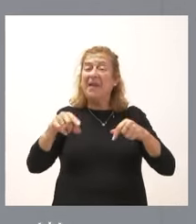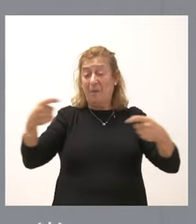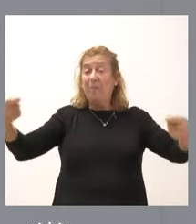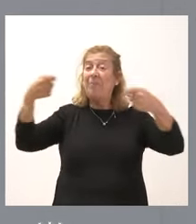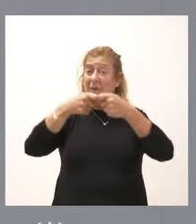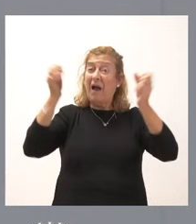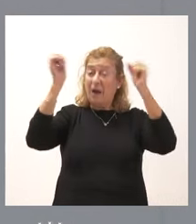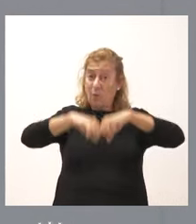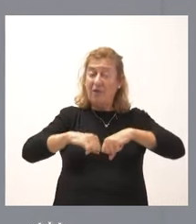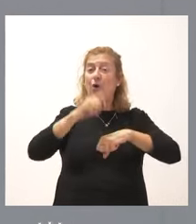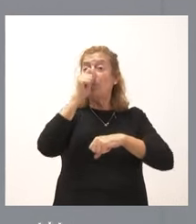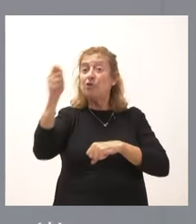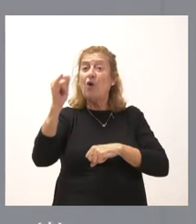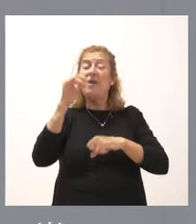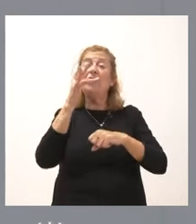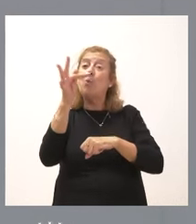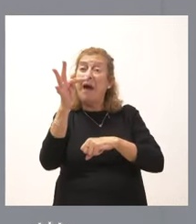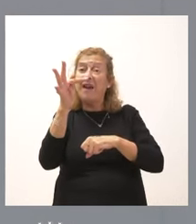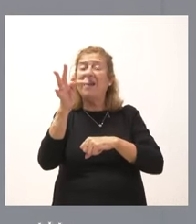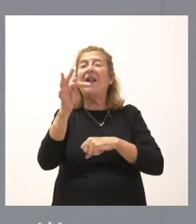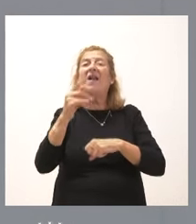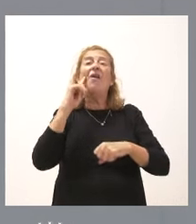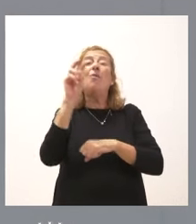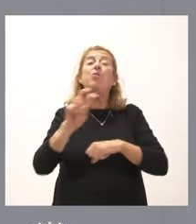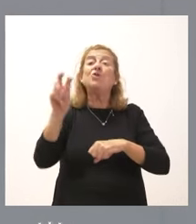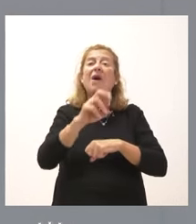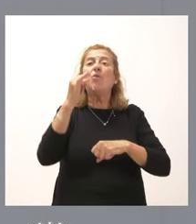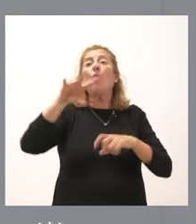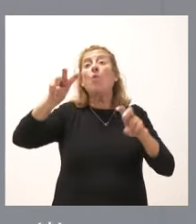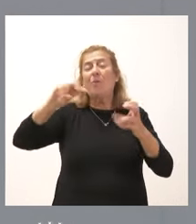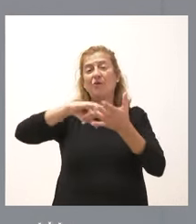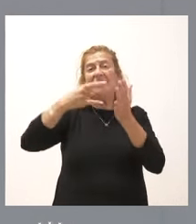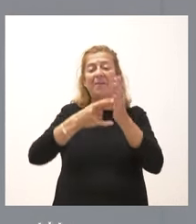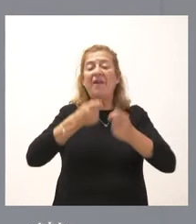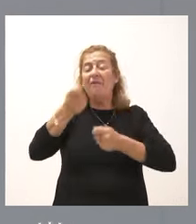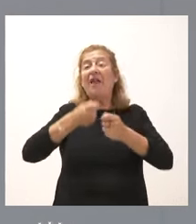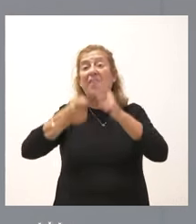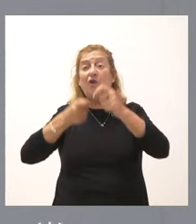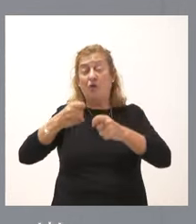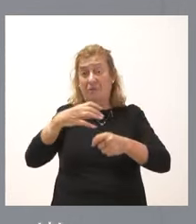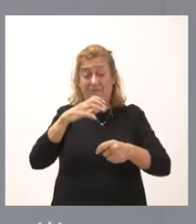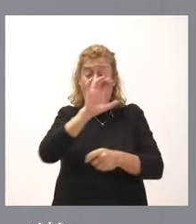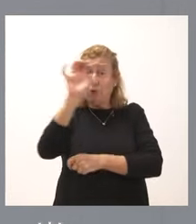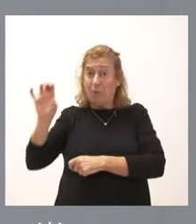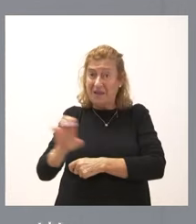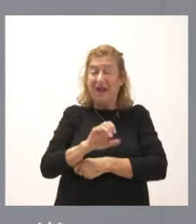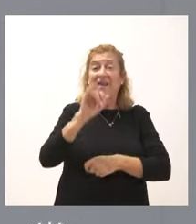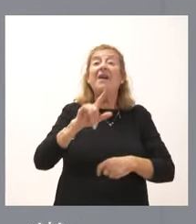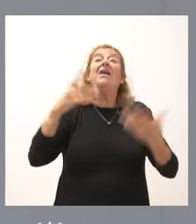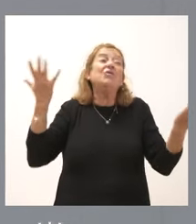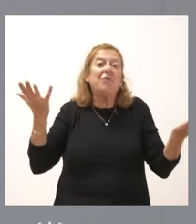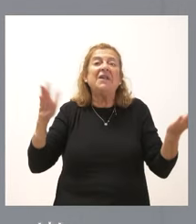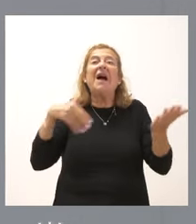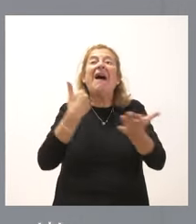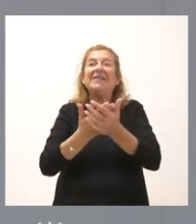entre PSOE y SUMAR se buscará un nuevo sistema de financiación autonómica y, en tanto y cuanto este sistema de financiación